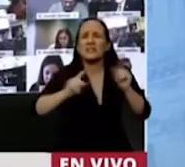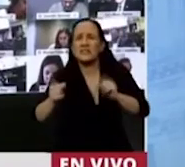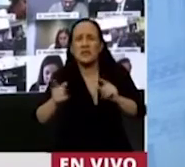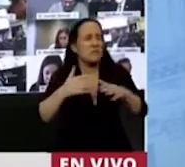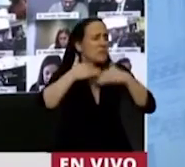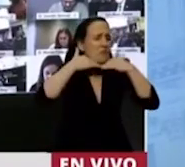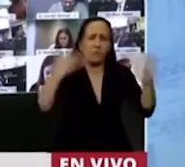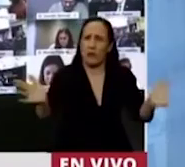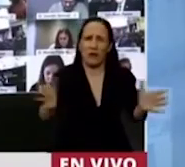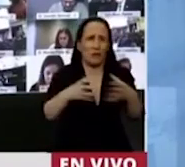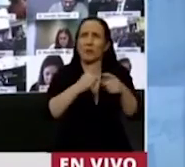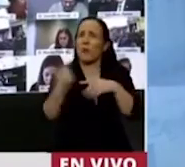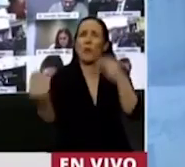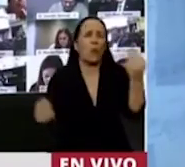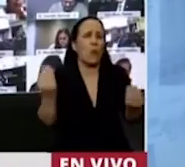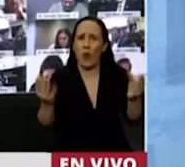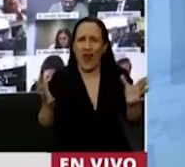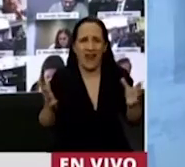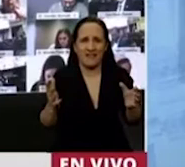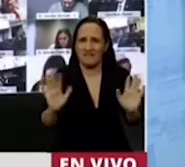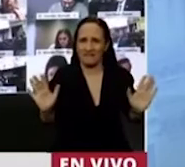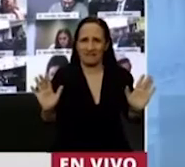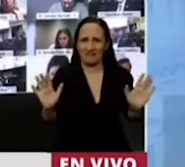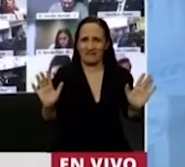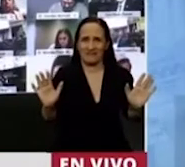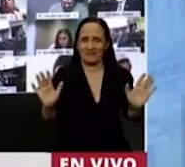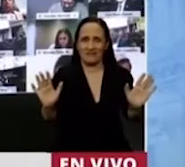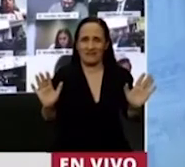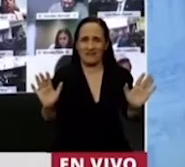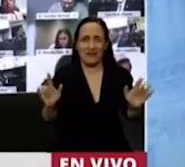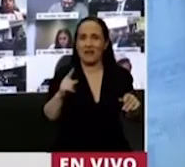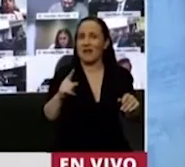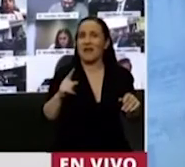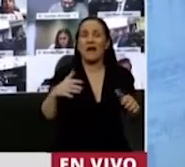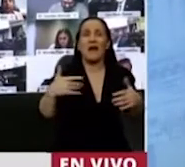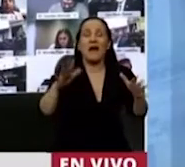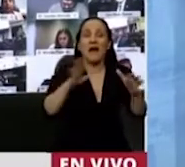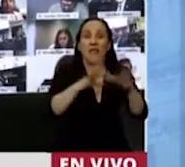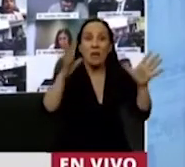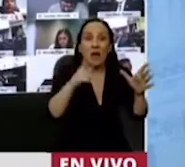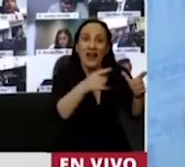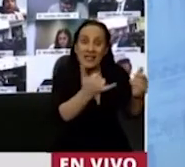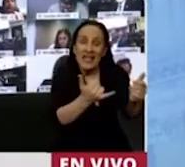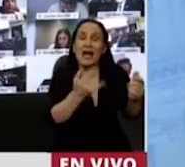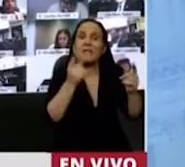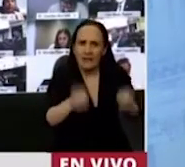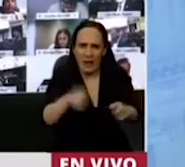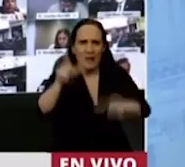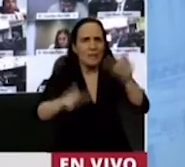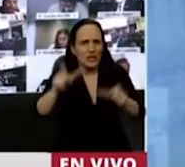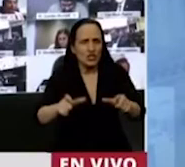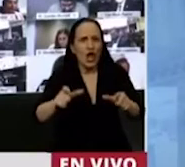y que la democracia pueda terminar algún día con la pobreza, con la desigualdad